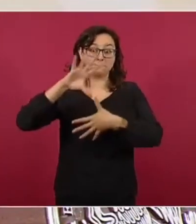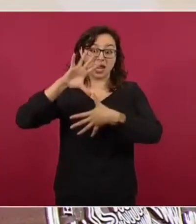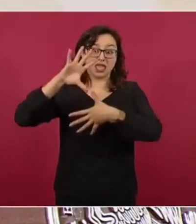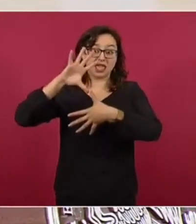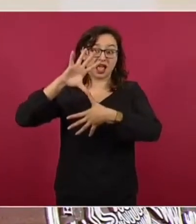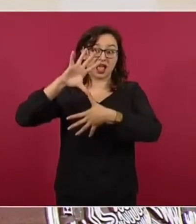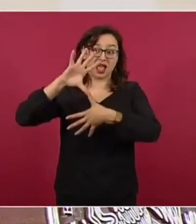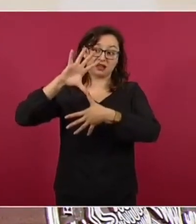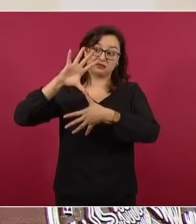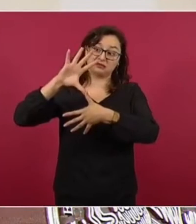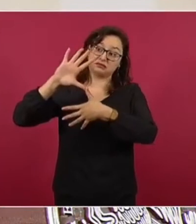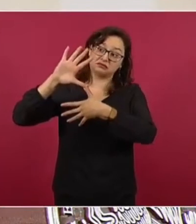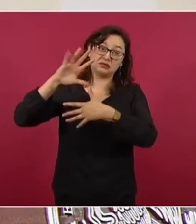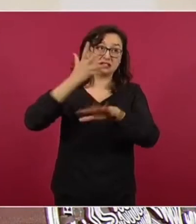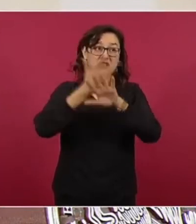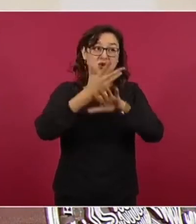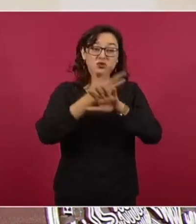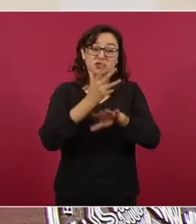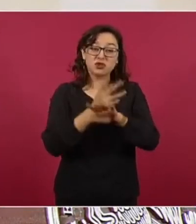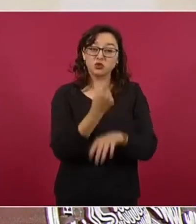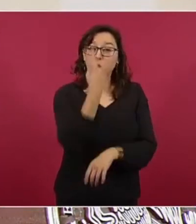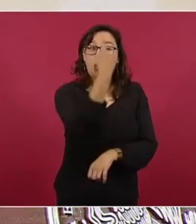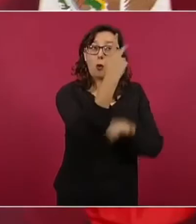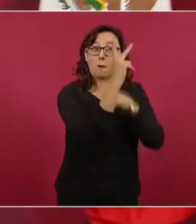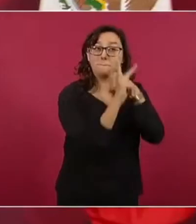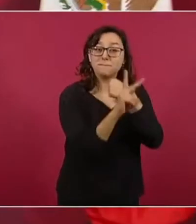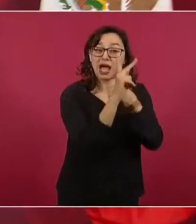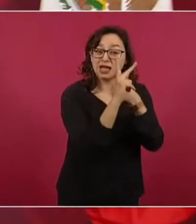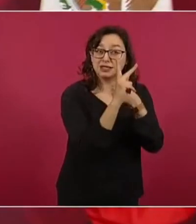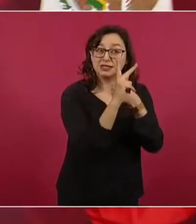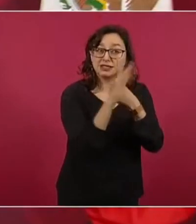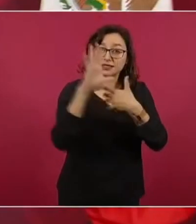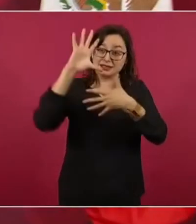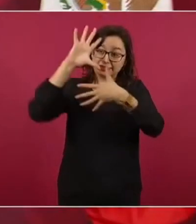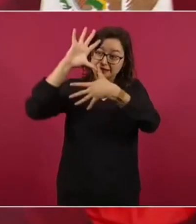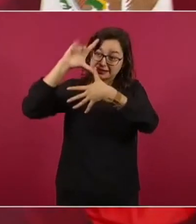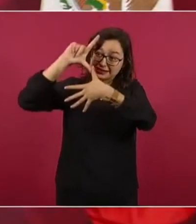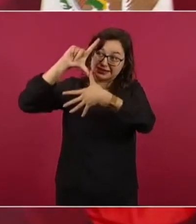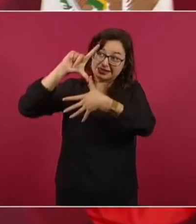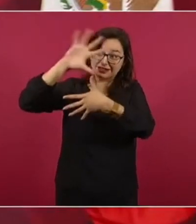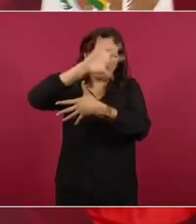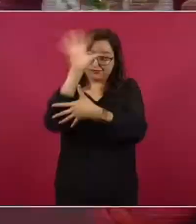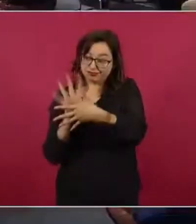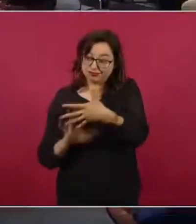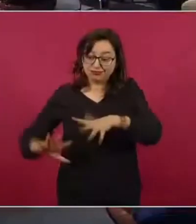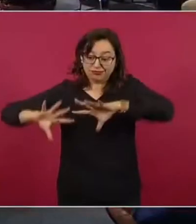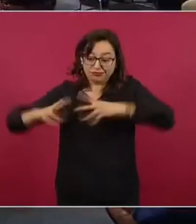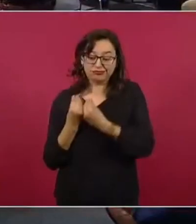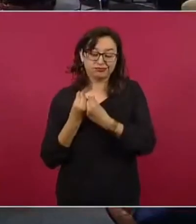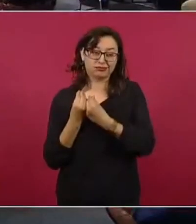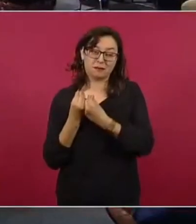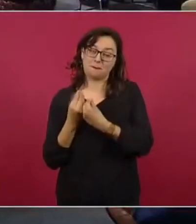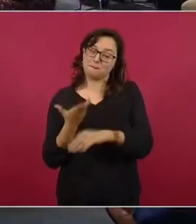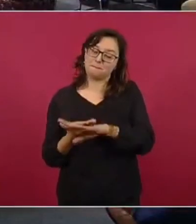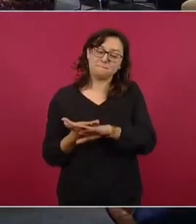Ya después que lo escuche, hablamos. ¿El tema de legalizar a los 13 millones de mexicanos en Estados Unidos no está en la mesa?